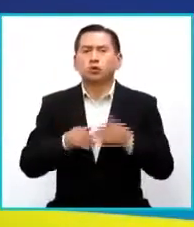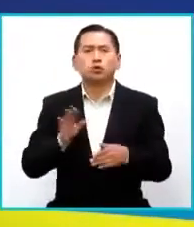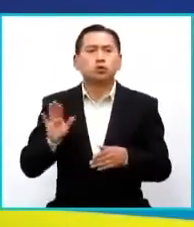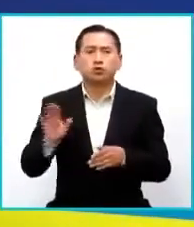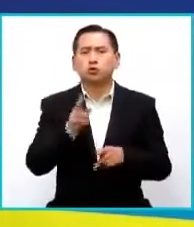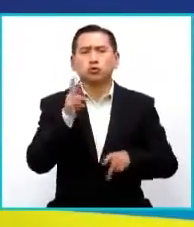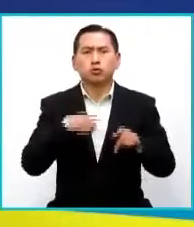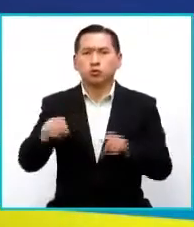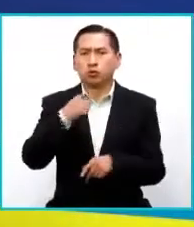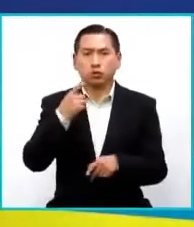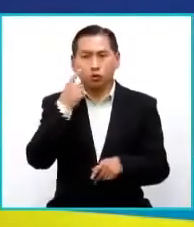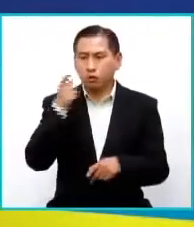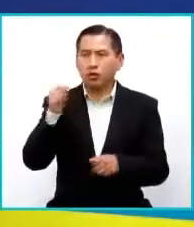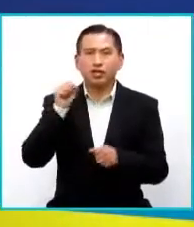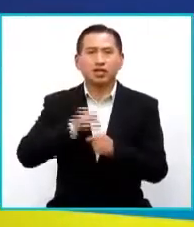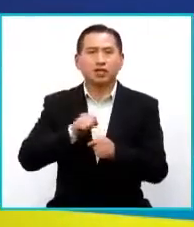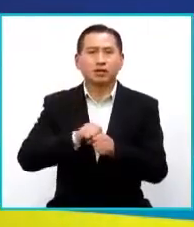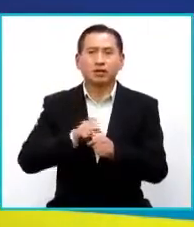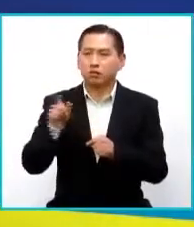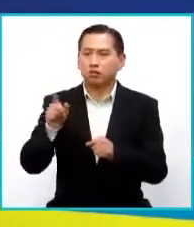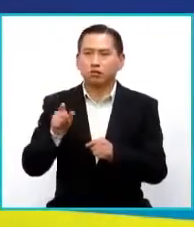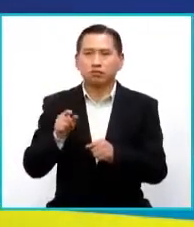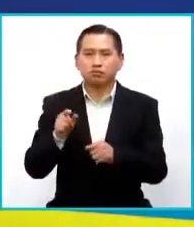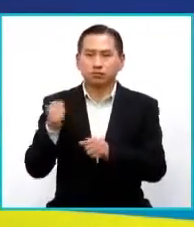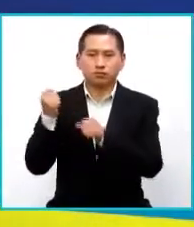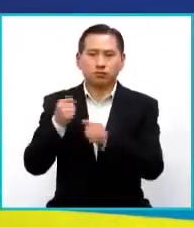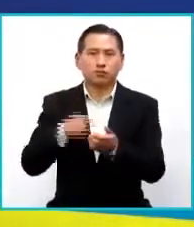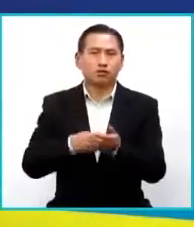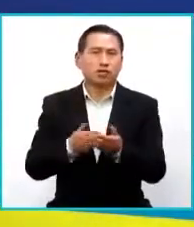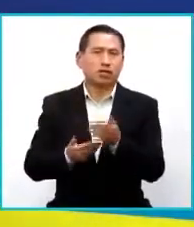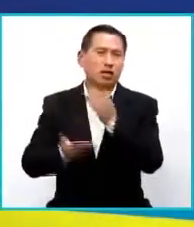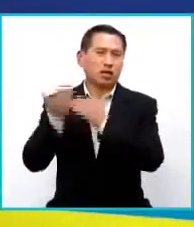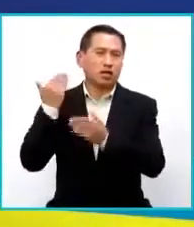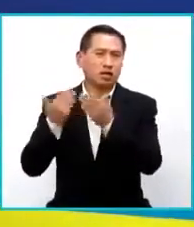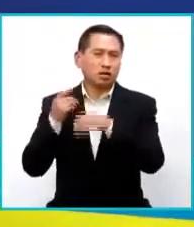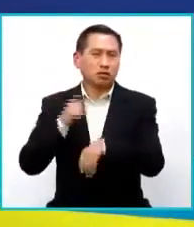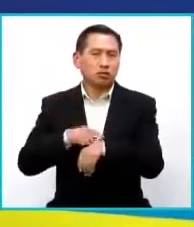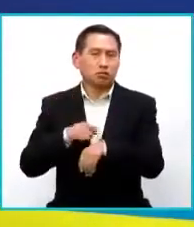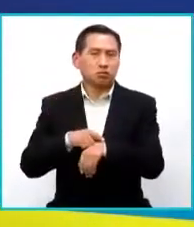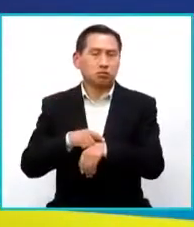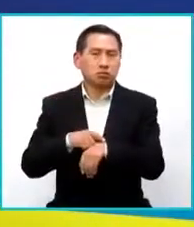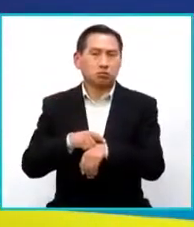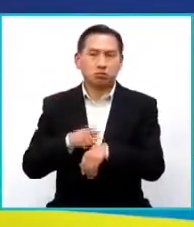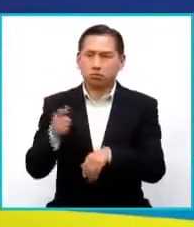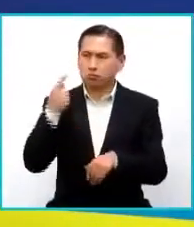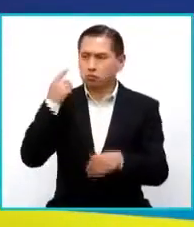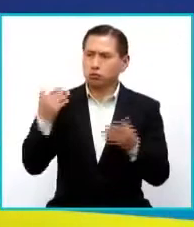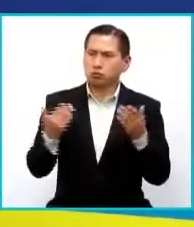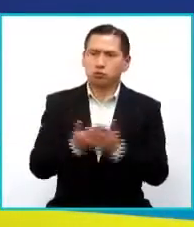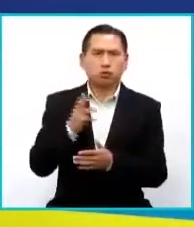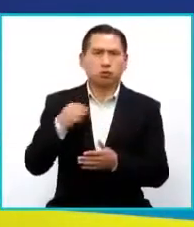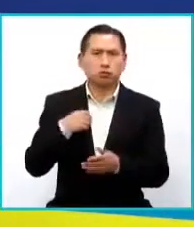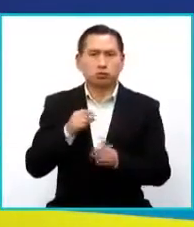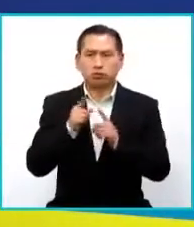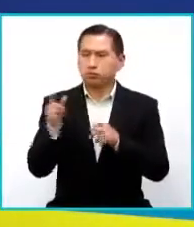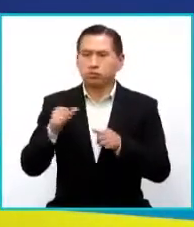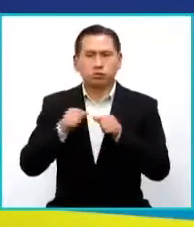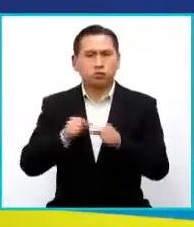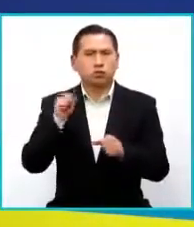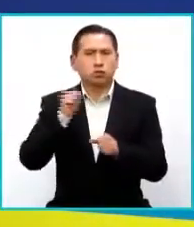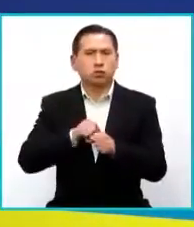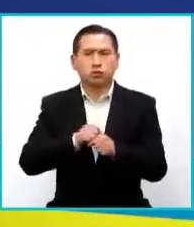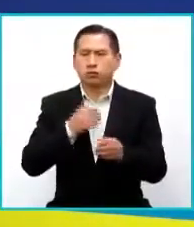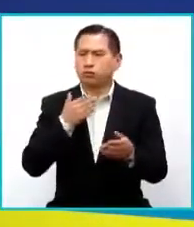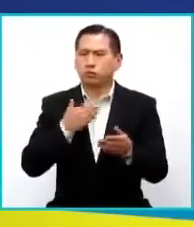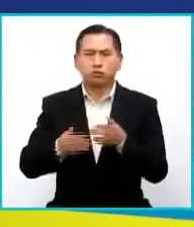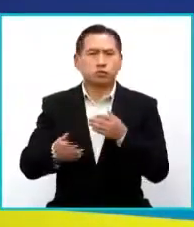personas que conocen el trabajo que realiza la Fundación Compa desde hace muchísimo tiempo, seguramente no es mucha novedad contarles que siguen trabajando pese